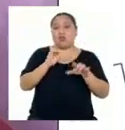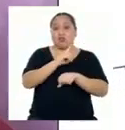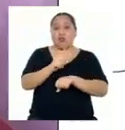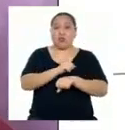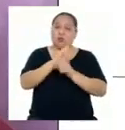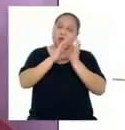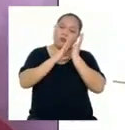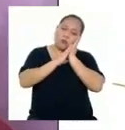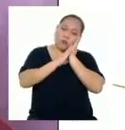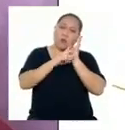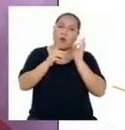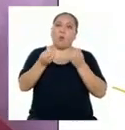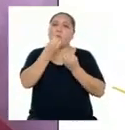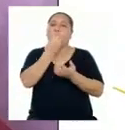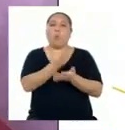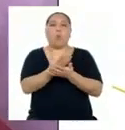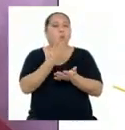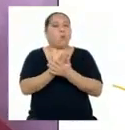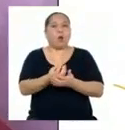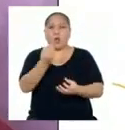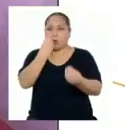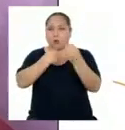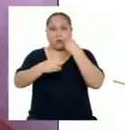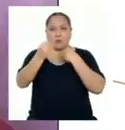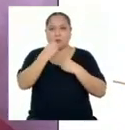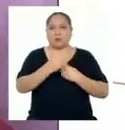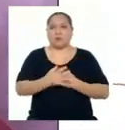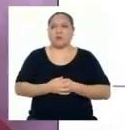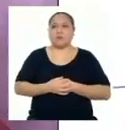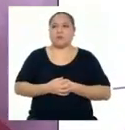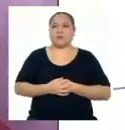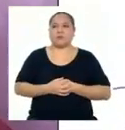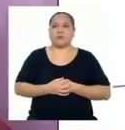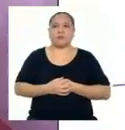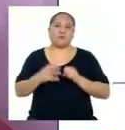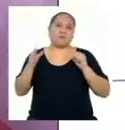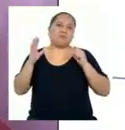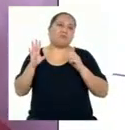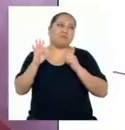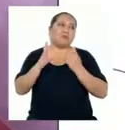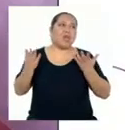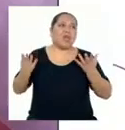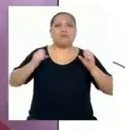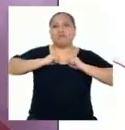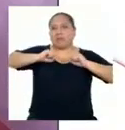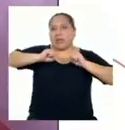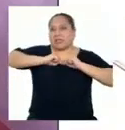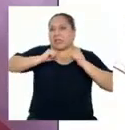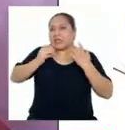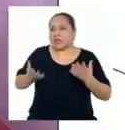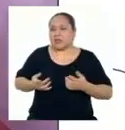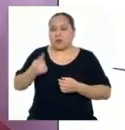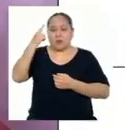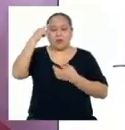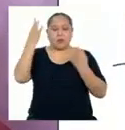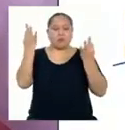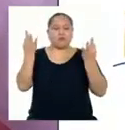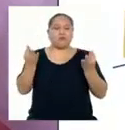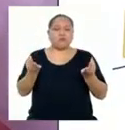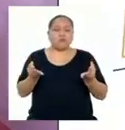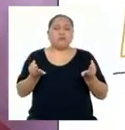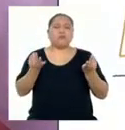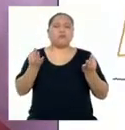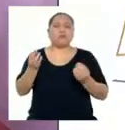una buena alimentación, proteger haciendo ejercicios, meditando,